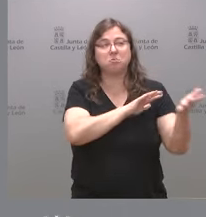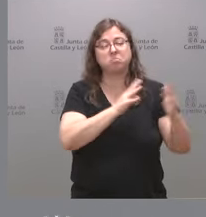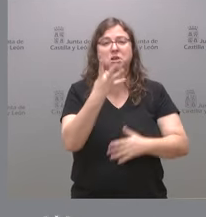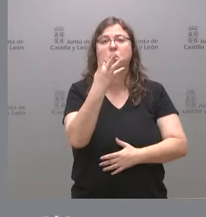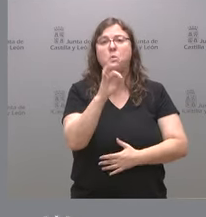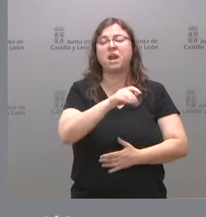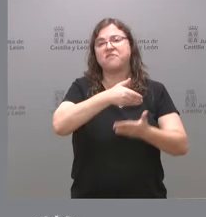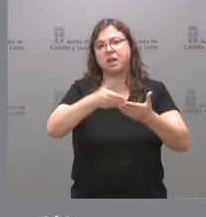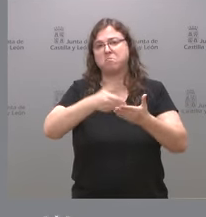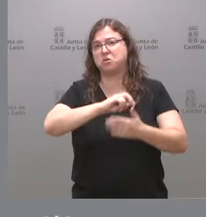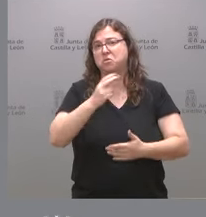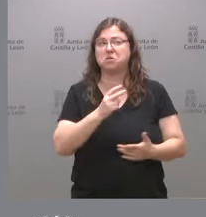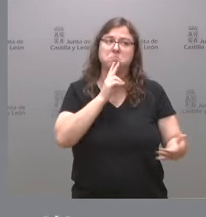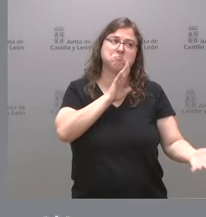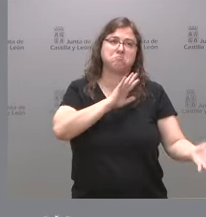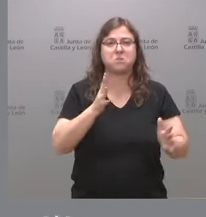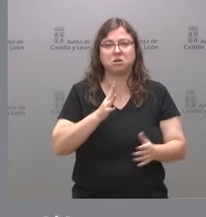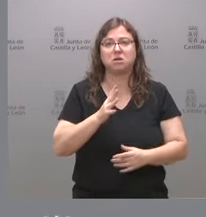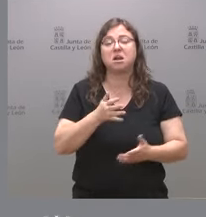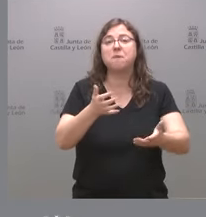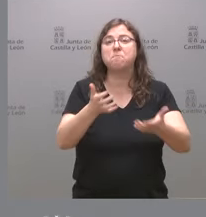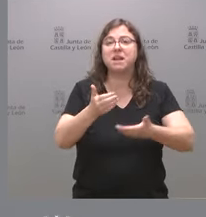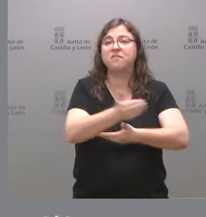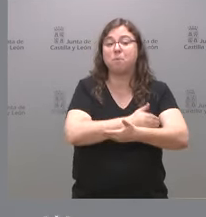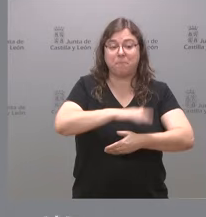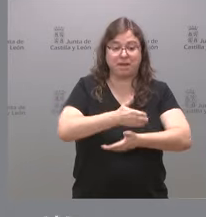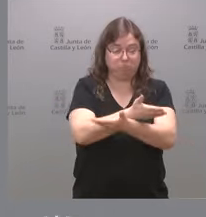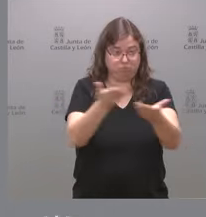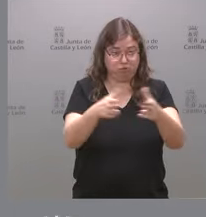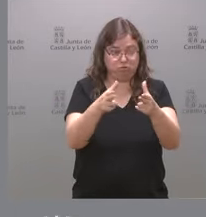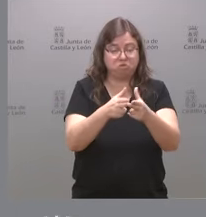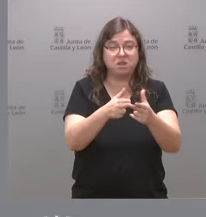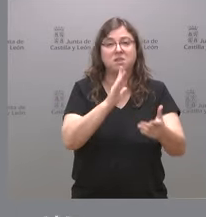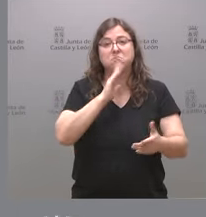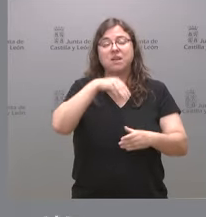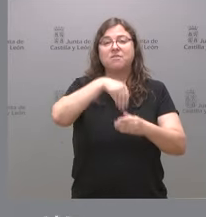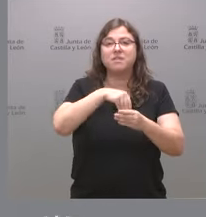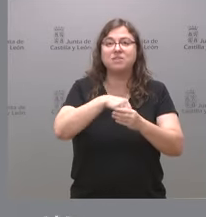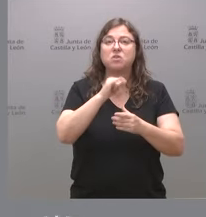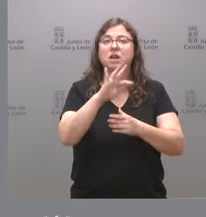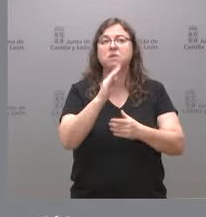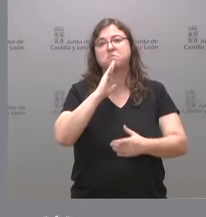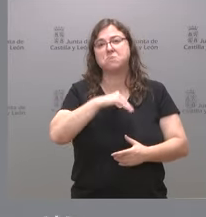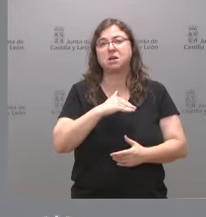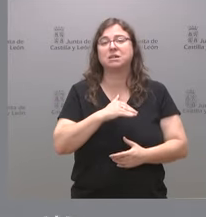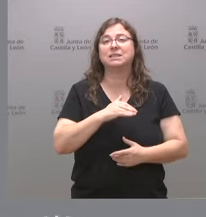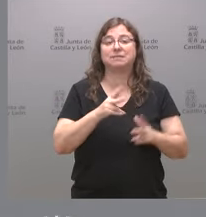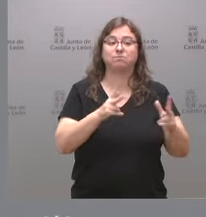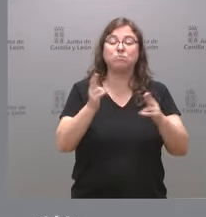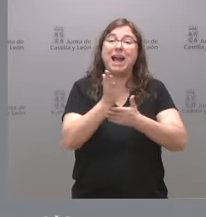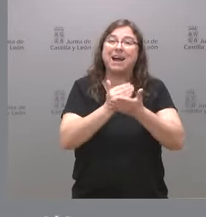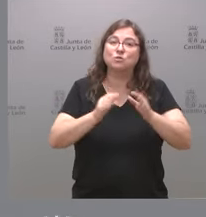millones de euros. Por tanto, estaremos hablando de unos beneficios fiscales para el conjunto de los ciudadanos en el impuesto sobre la renta de las personas físicas en los tramos